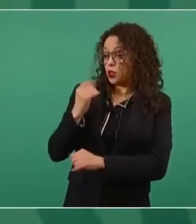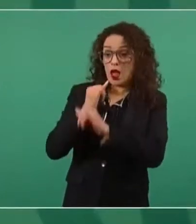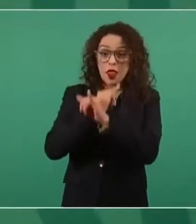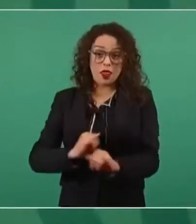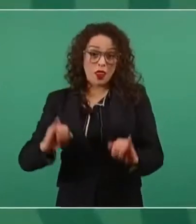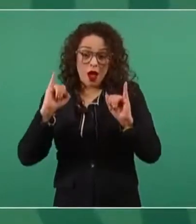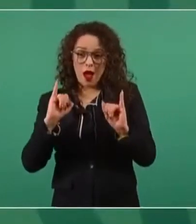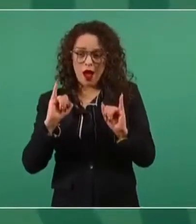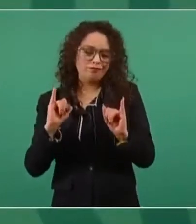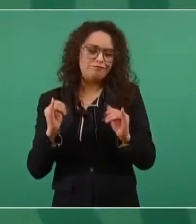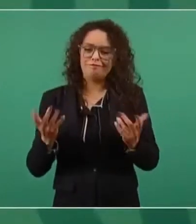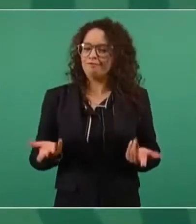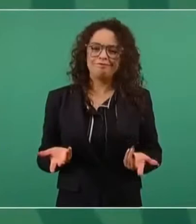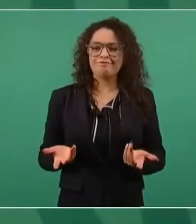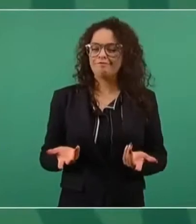de que era plural.